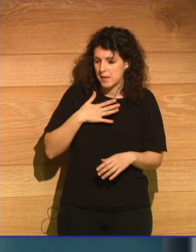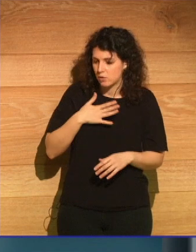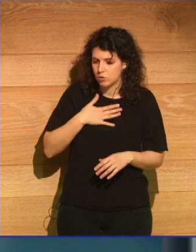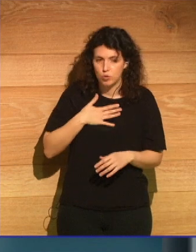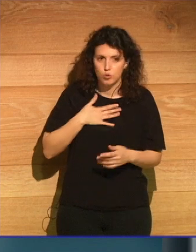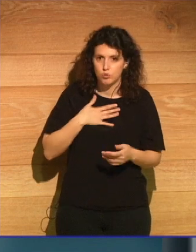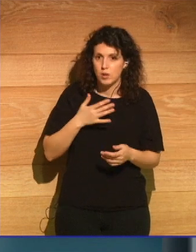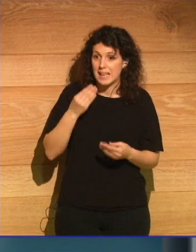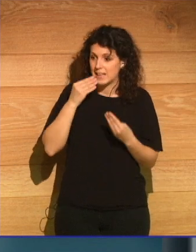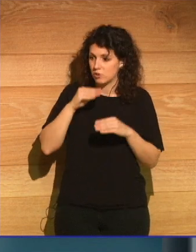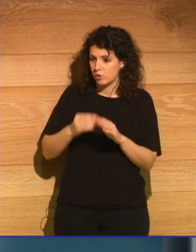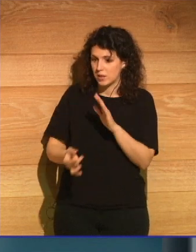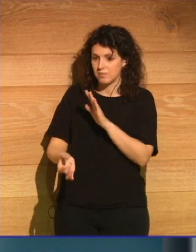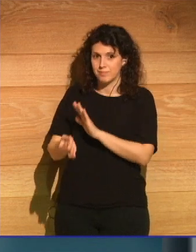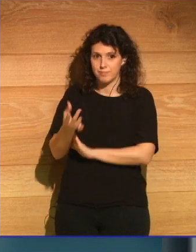evocan